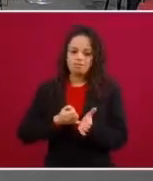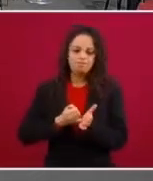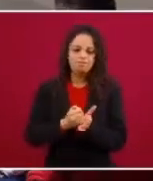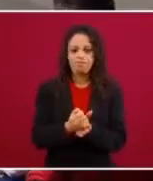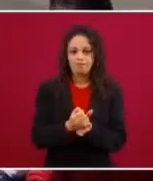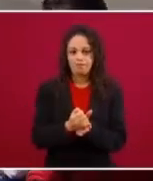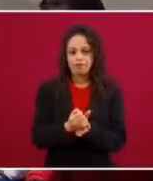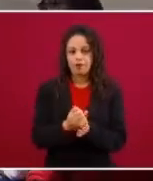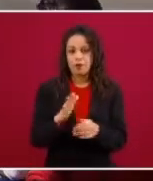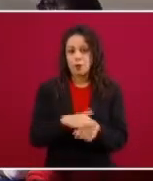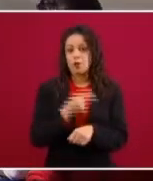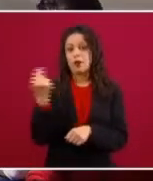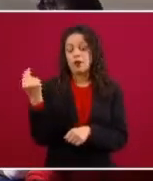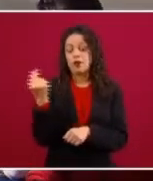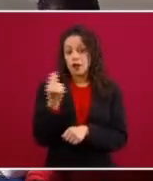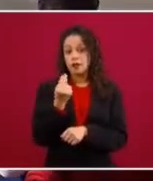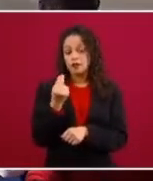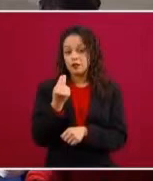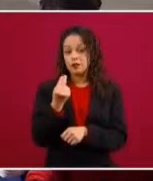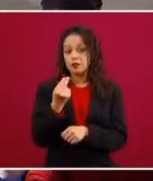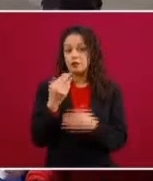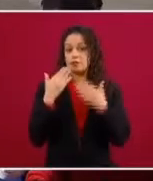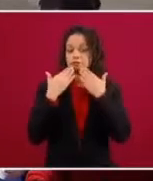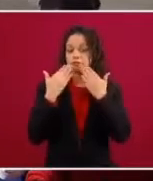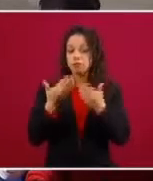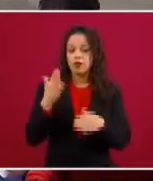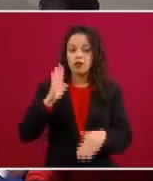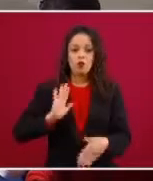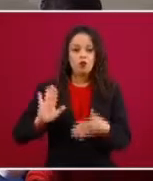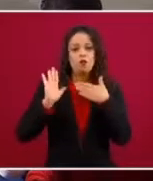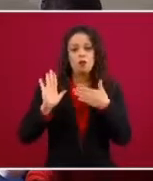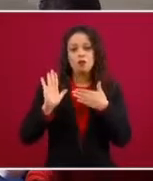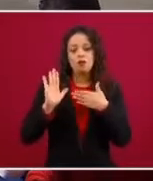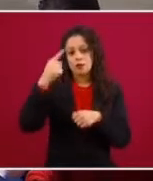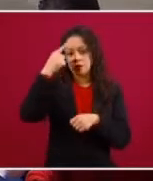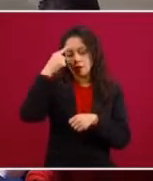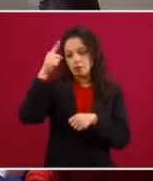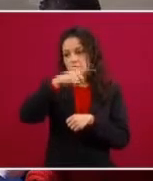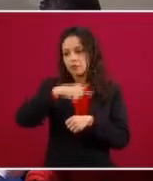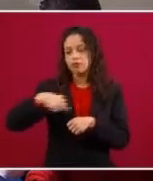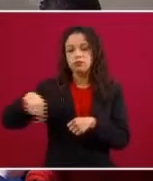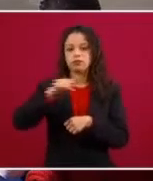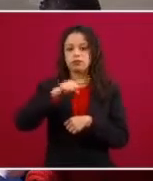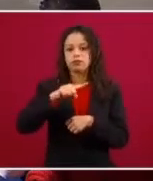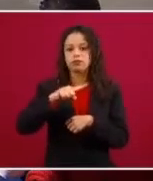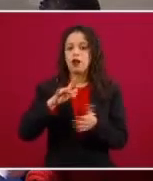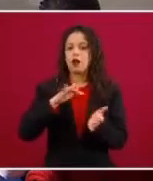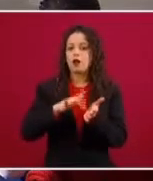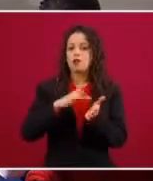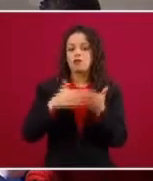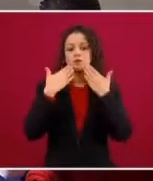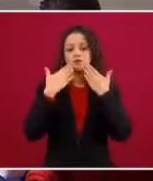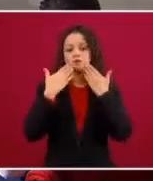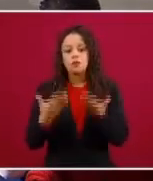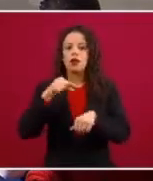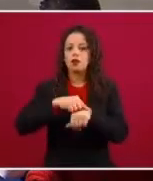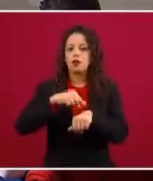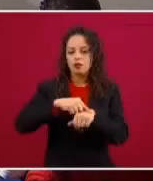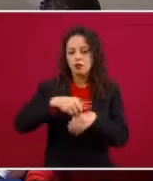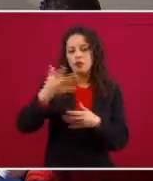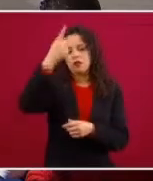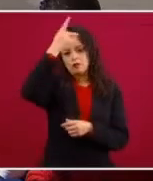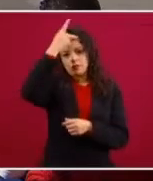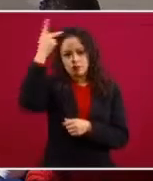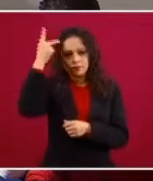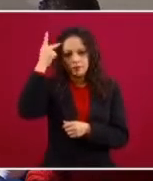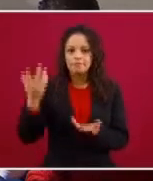del compromiso y la vocación de todo el recurso humano para la salud, de todas nuestras médicas, de nuestros médicos, de nuestras